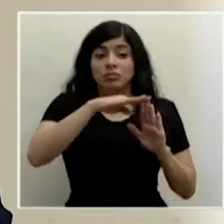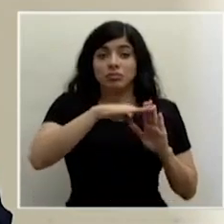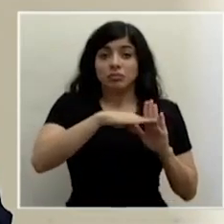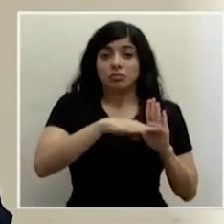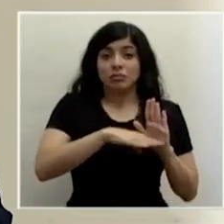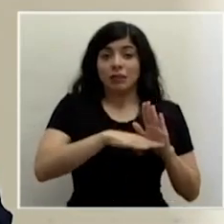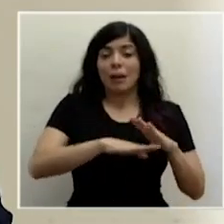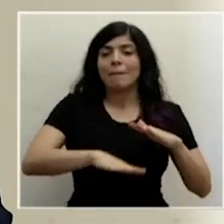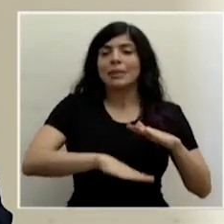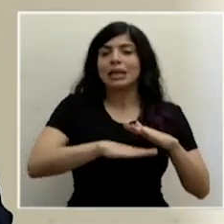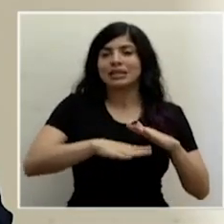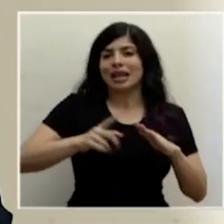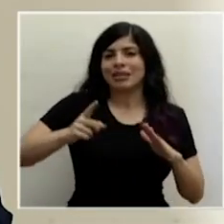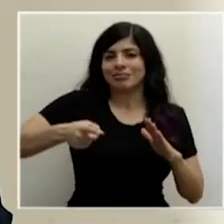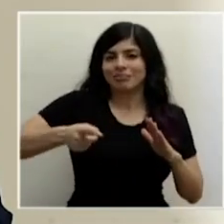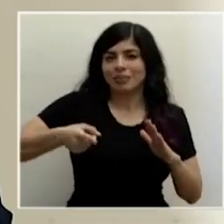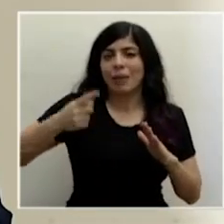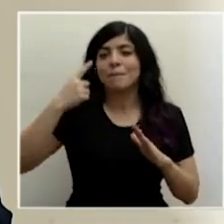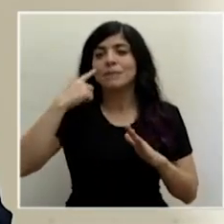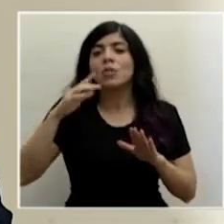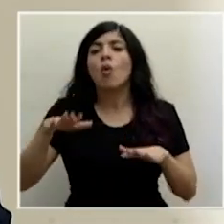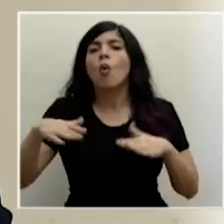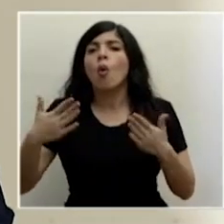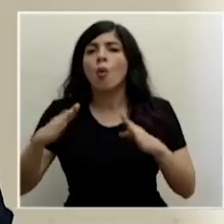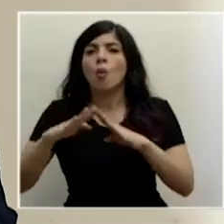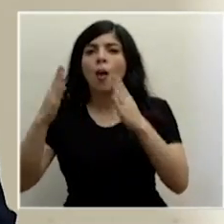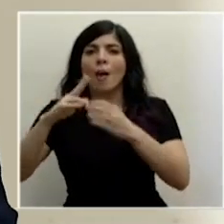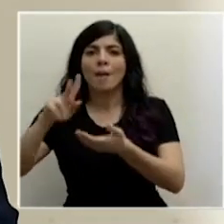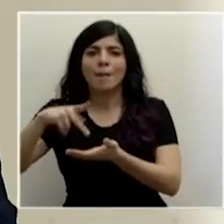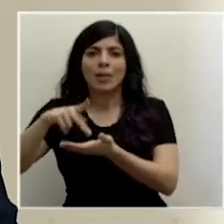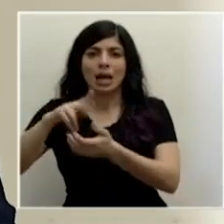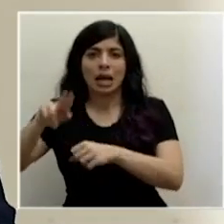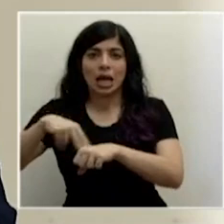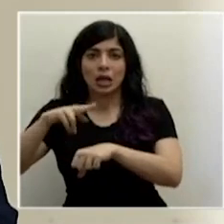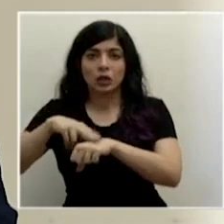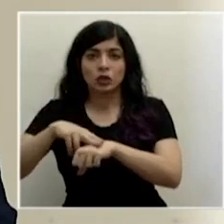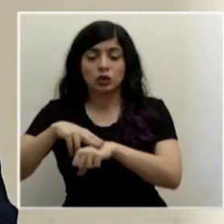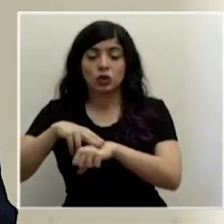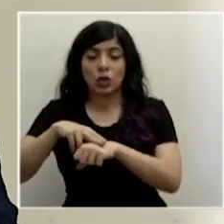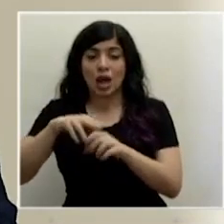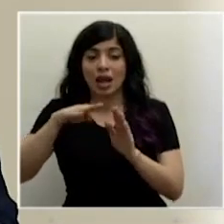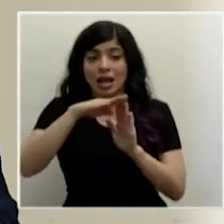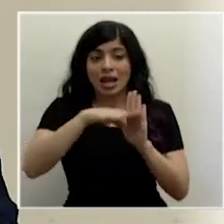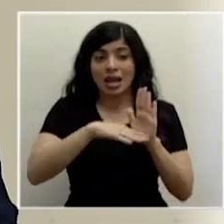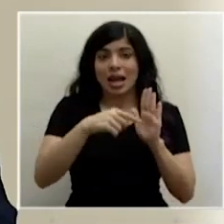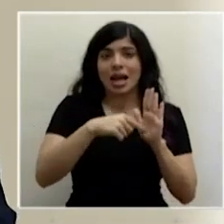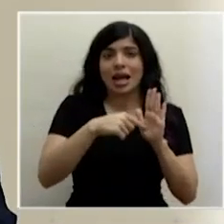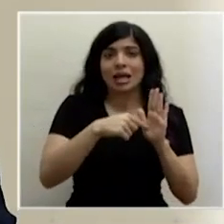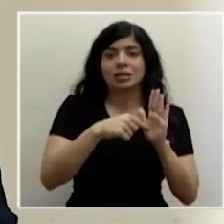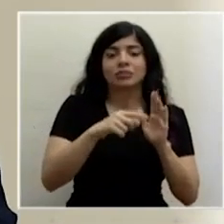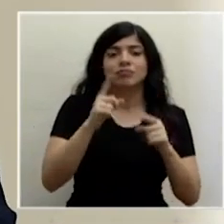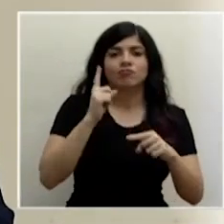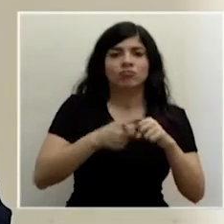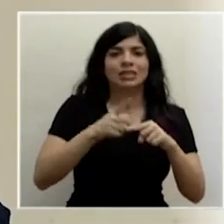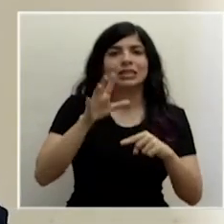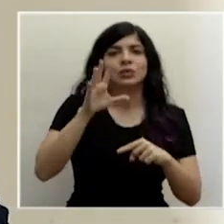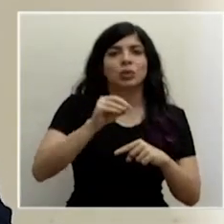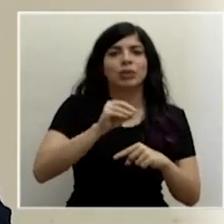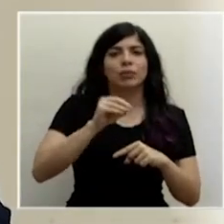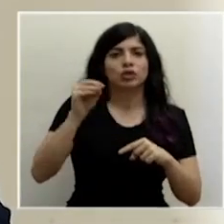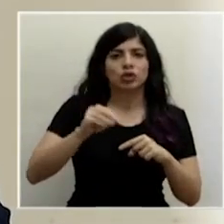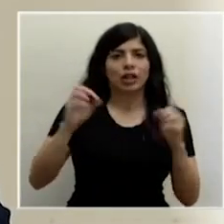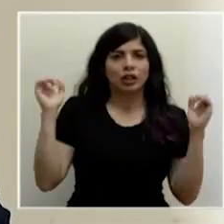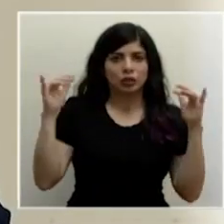básicas para la apertura de los parques nacionales están concentradas en un aforo del 50 por ciento.